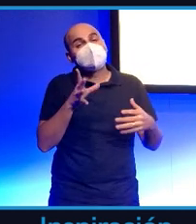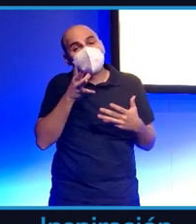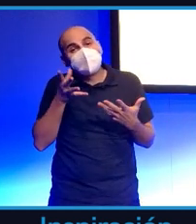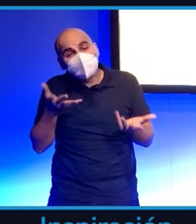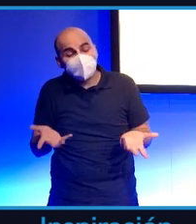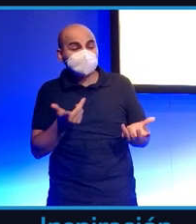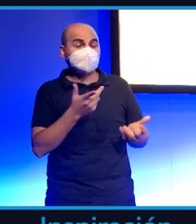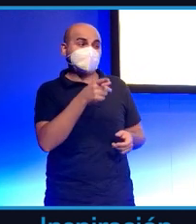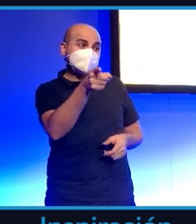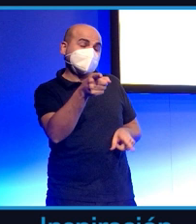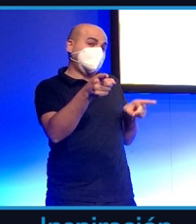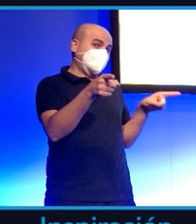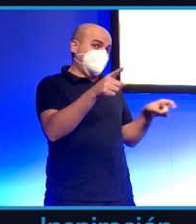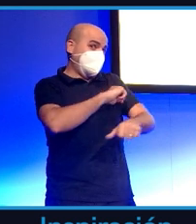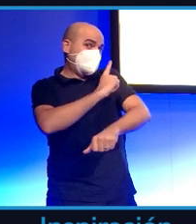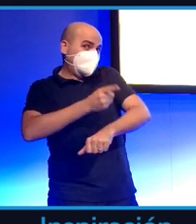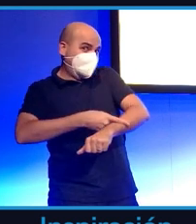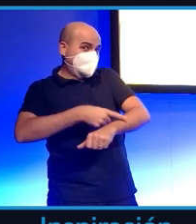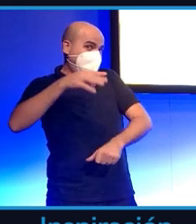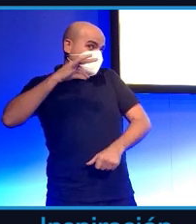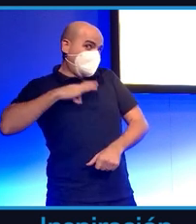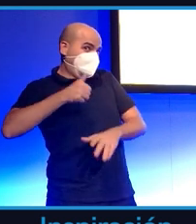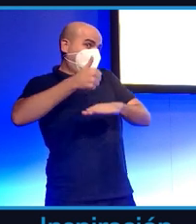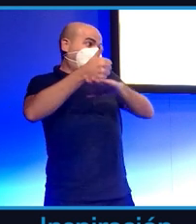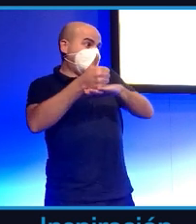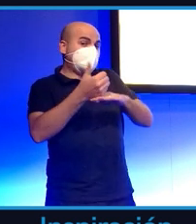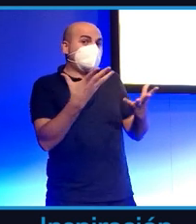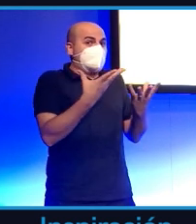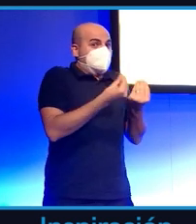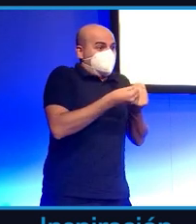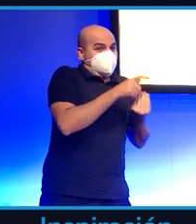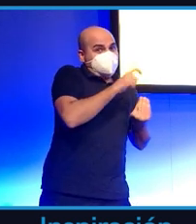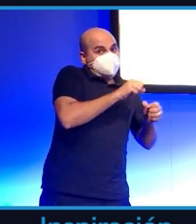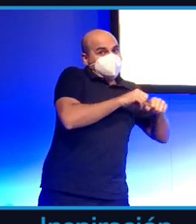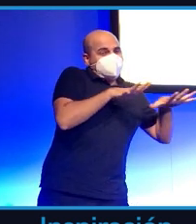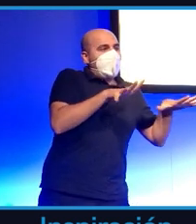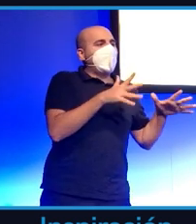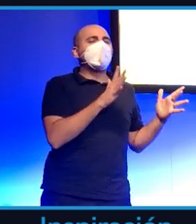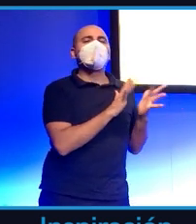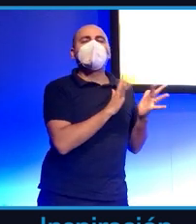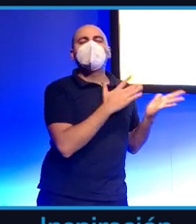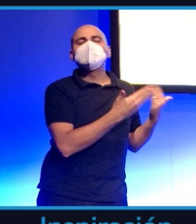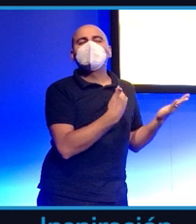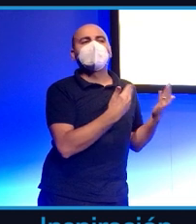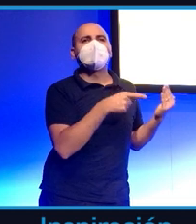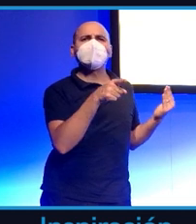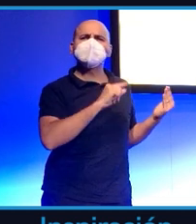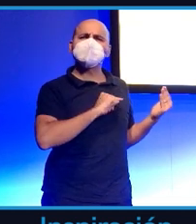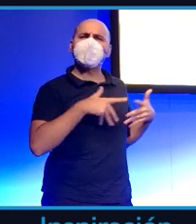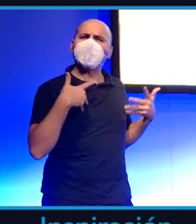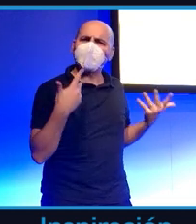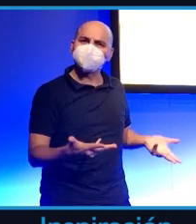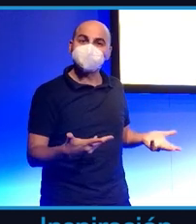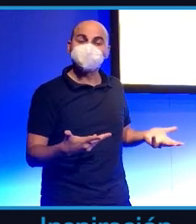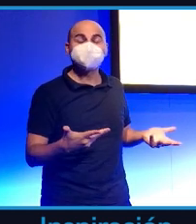conversación que es muy del gusto del deportista. También el deportista, por el hecho de serlo, es alguien